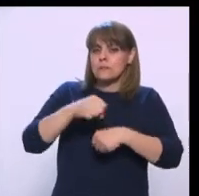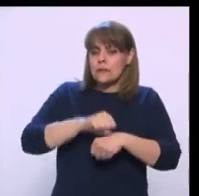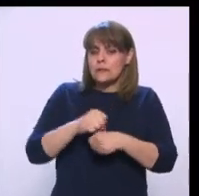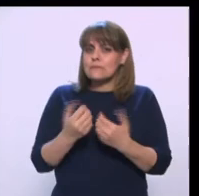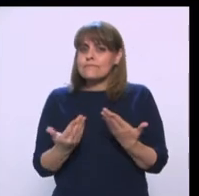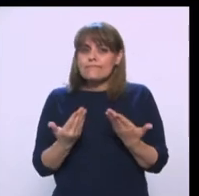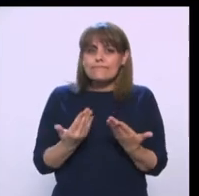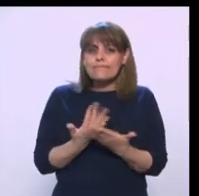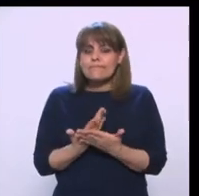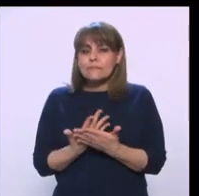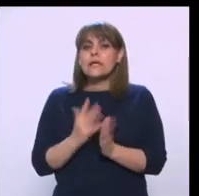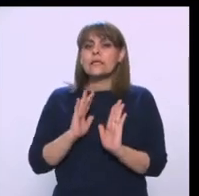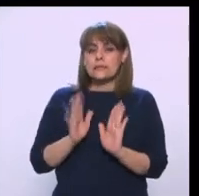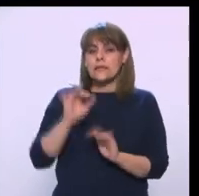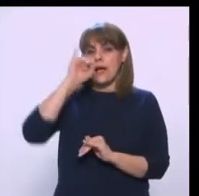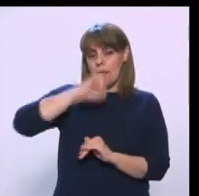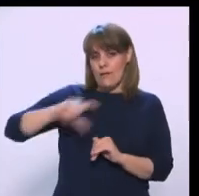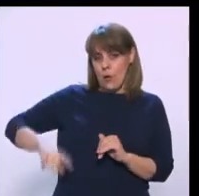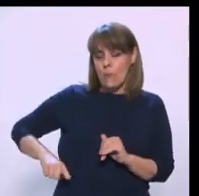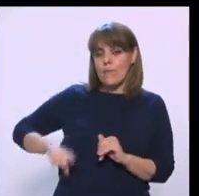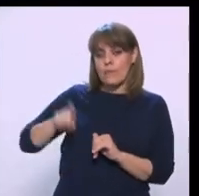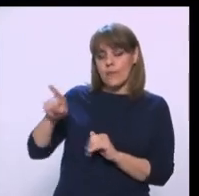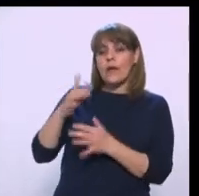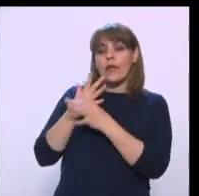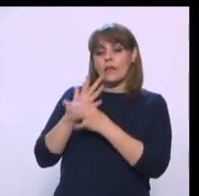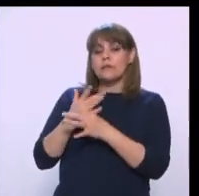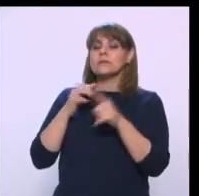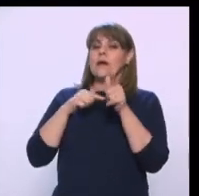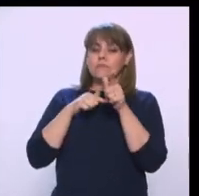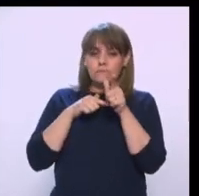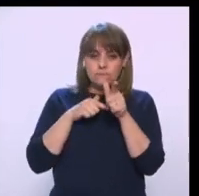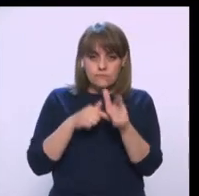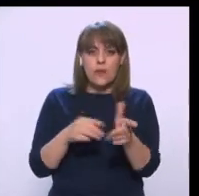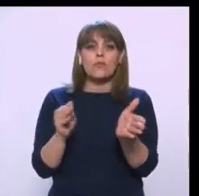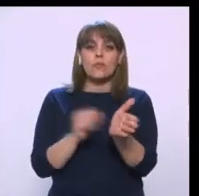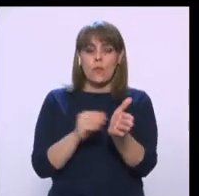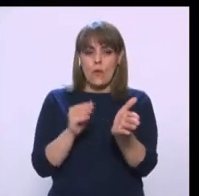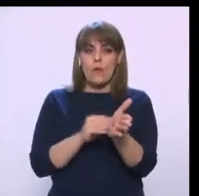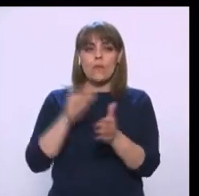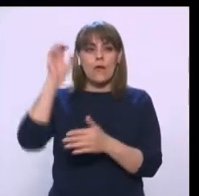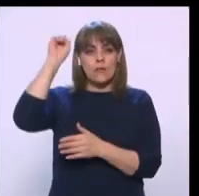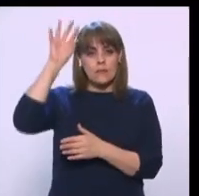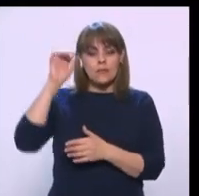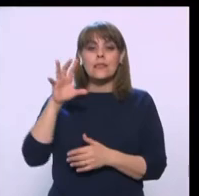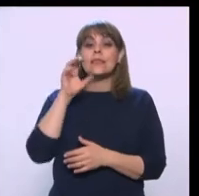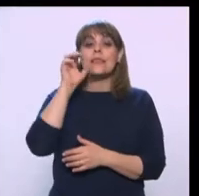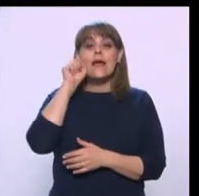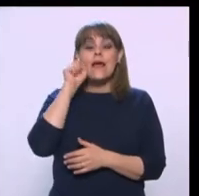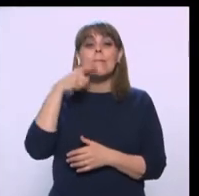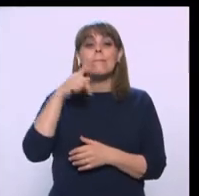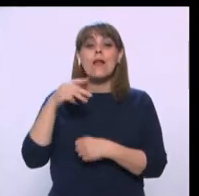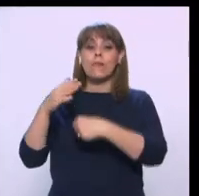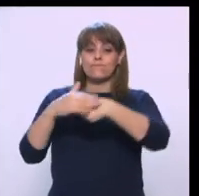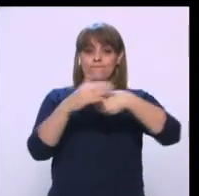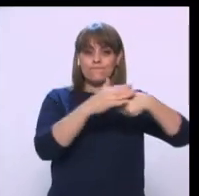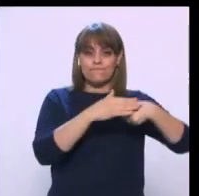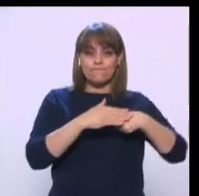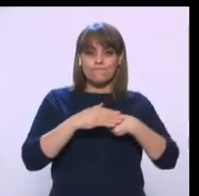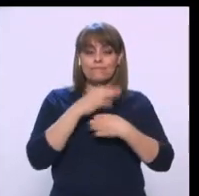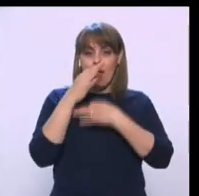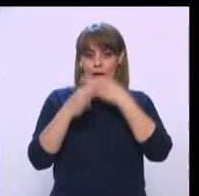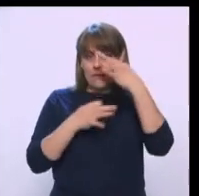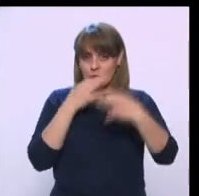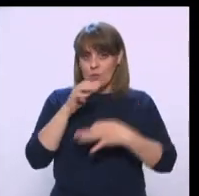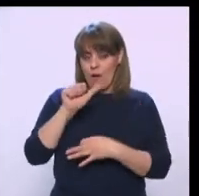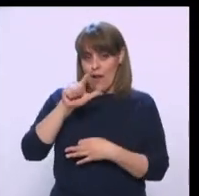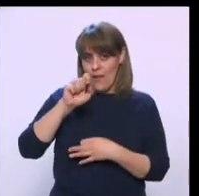finalmente la jefa de gobierno, Claudia Sheinbaum, confirmó que seguimos en semáforo naranja, pero con alerta. La doctora Sheinbaum destacó